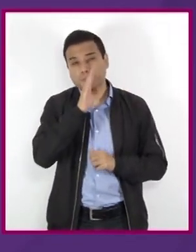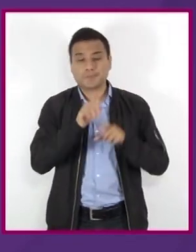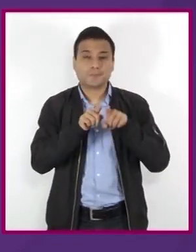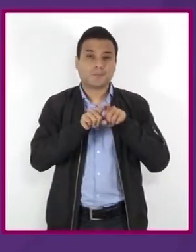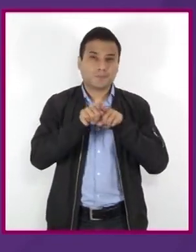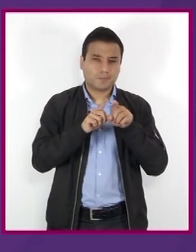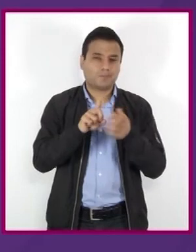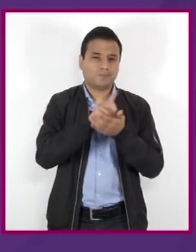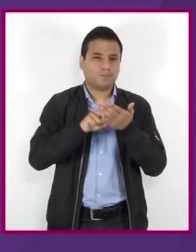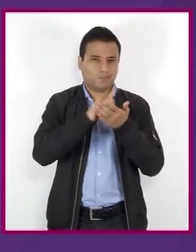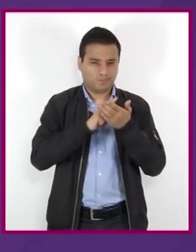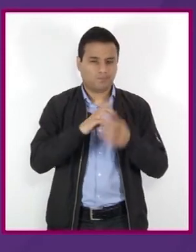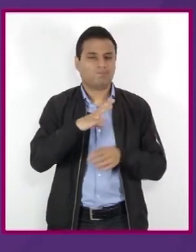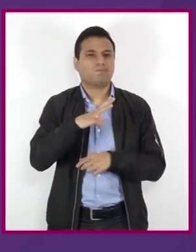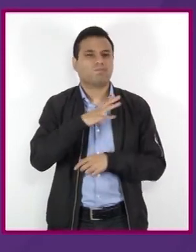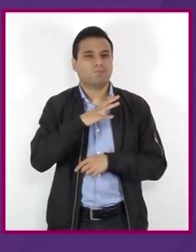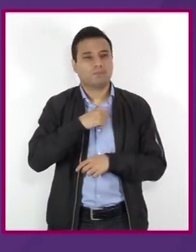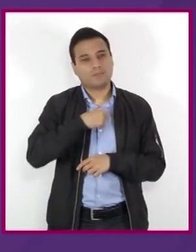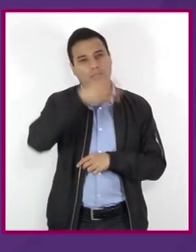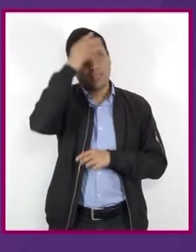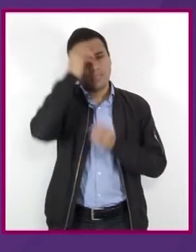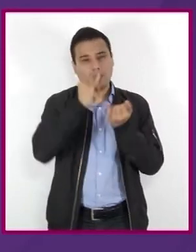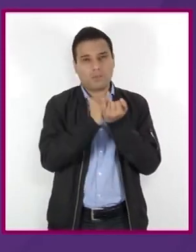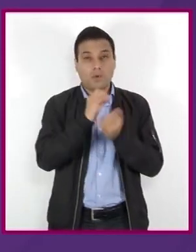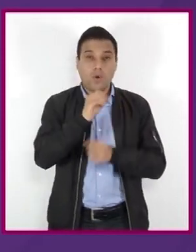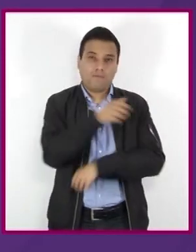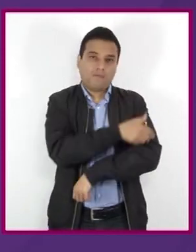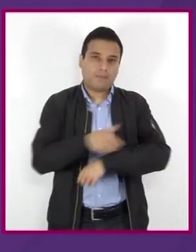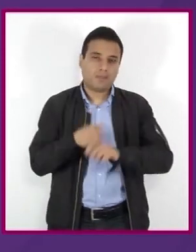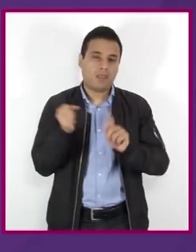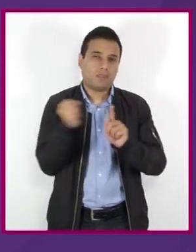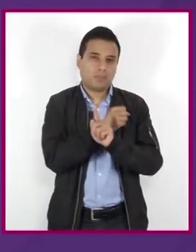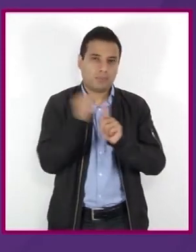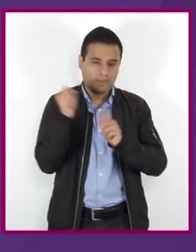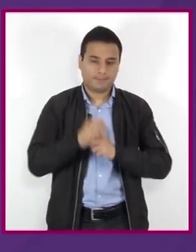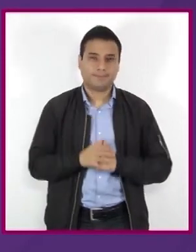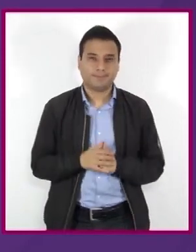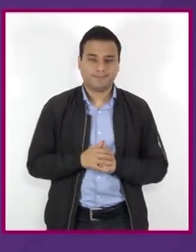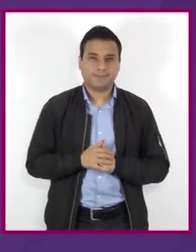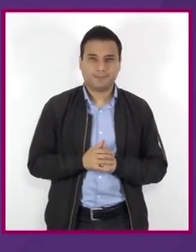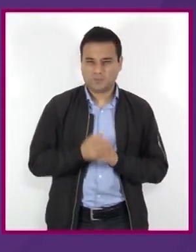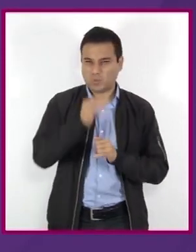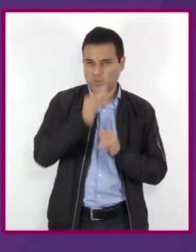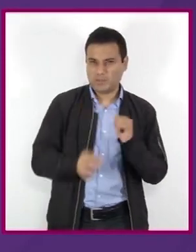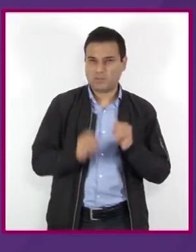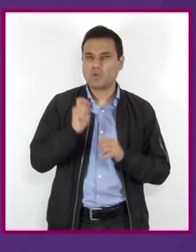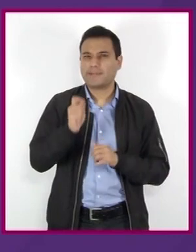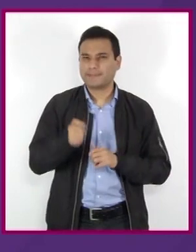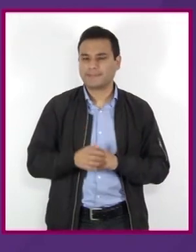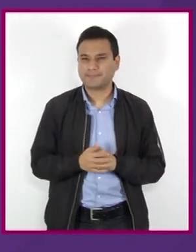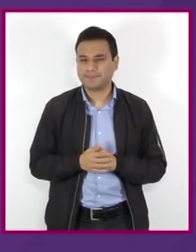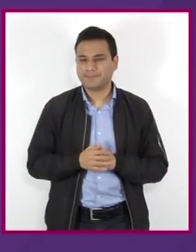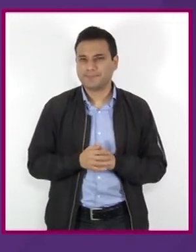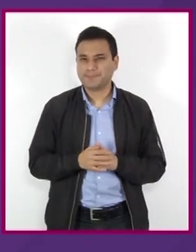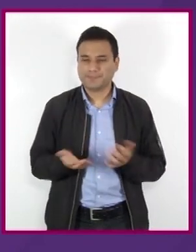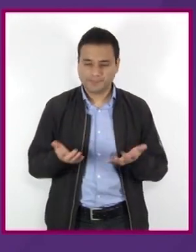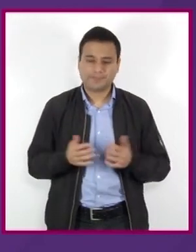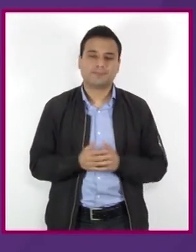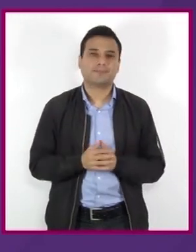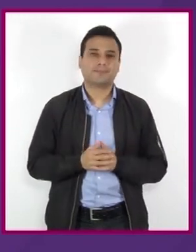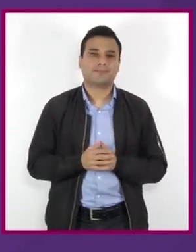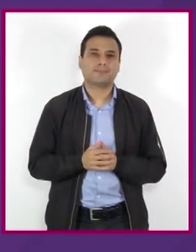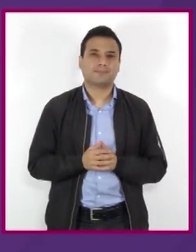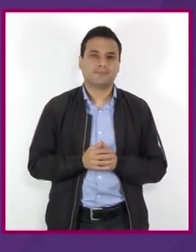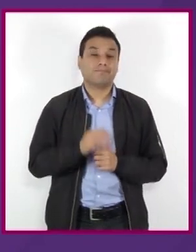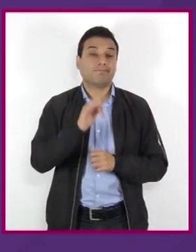consumen drogas y la violencia familiar. Y finalmente, a nivel social, influyen entre otros factores